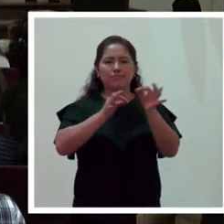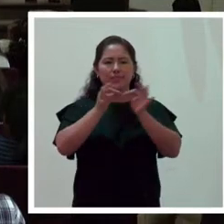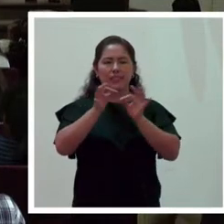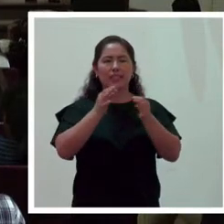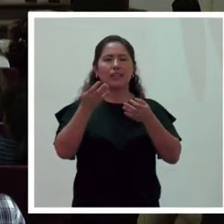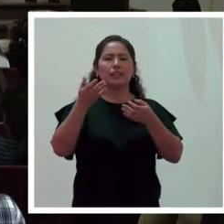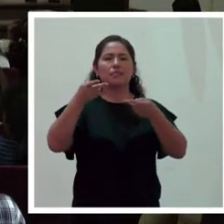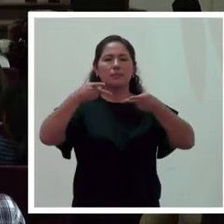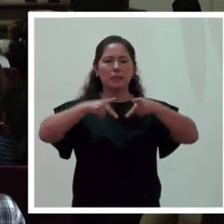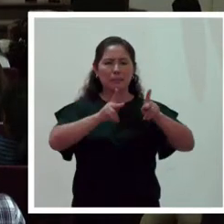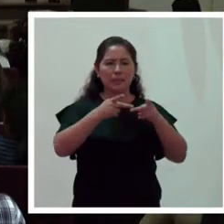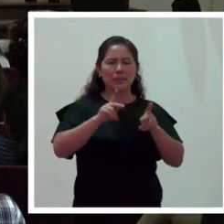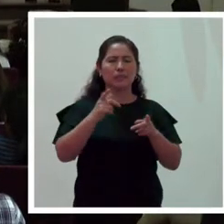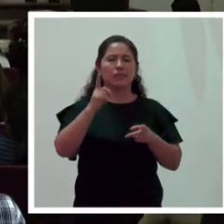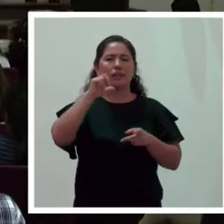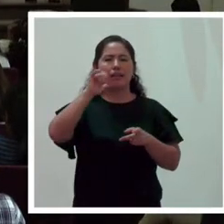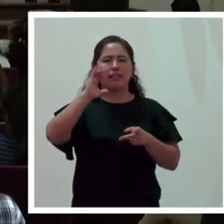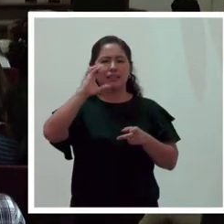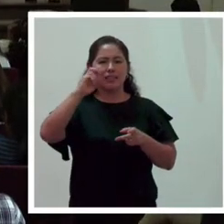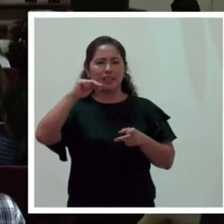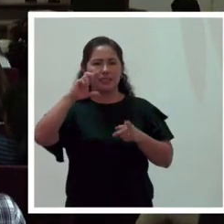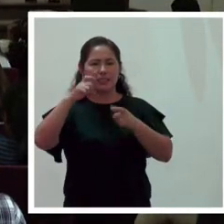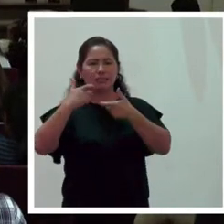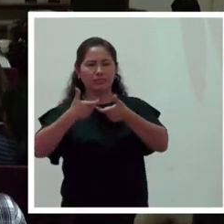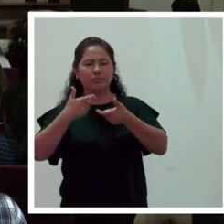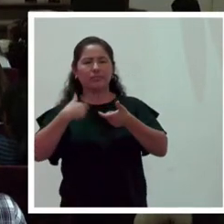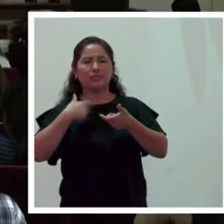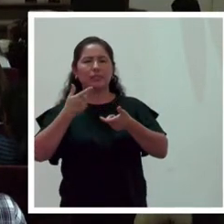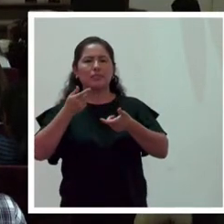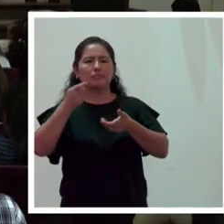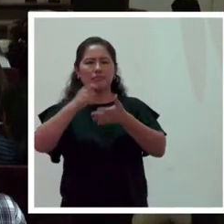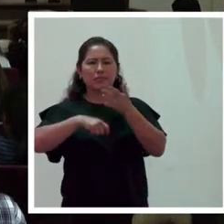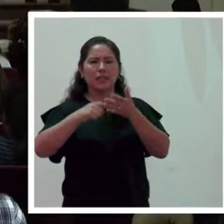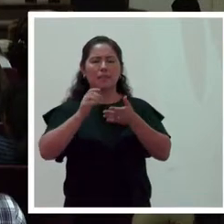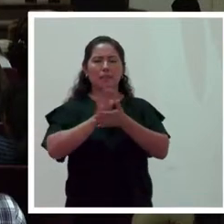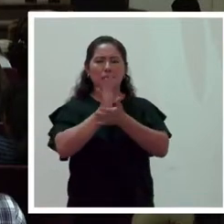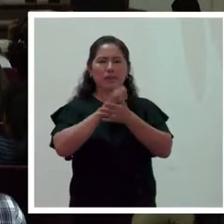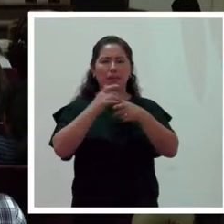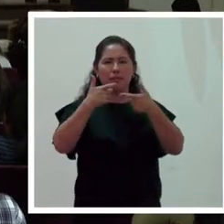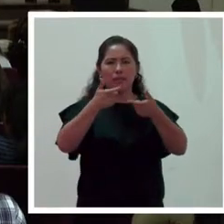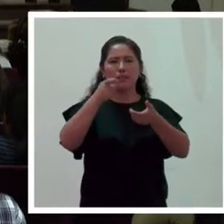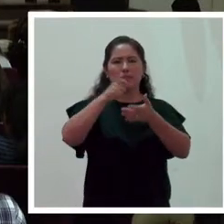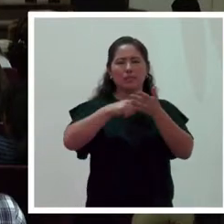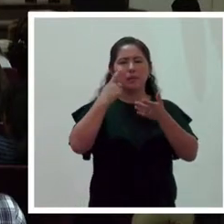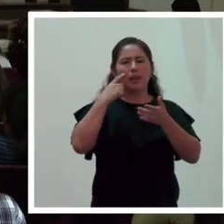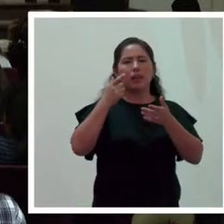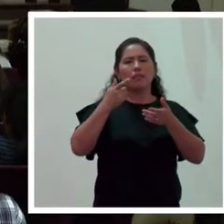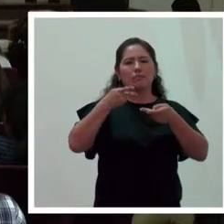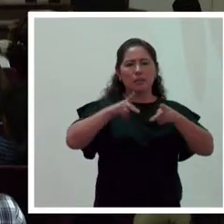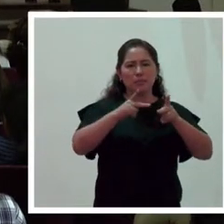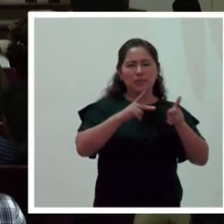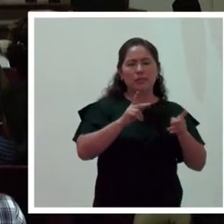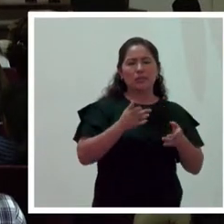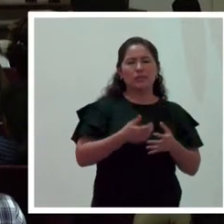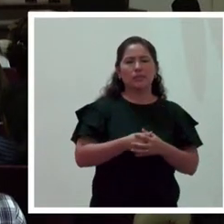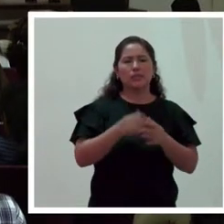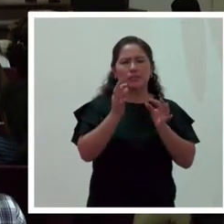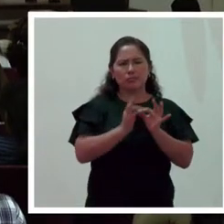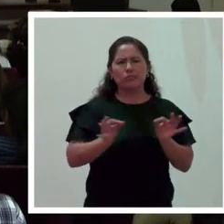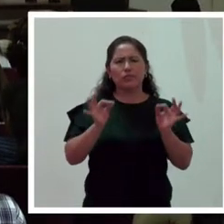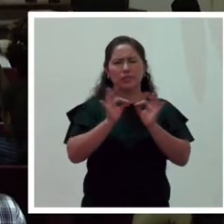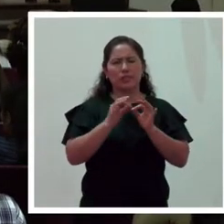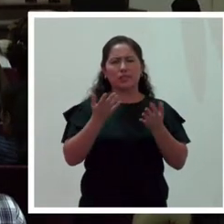madre trabajadora bien en un trabajo subordinado como bien lo decía Katherine hay que hacer esa precisión es muy